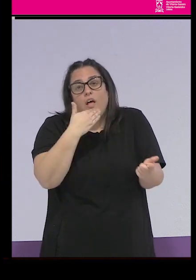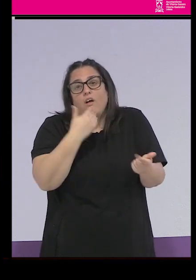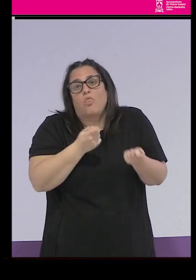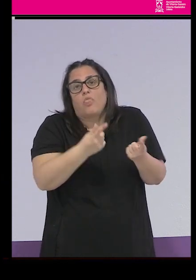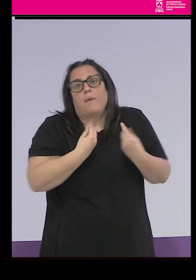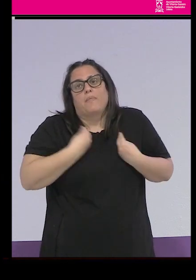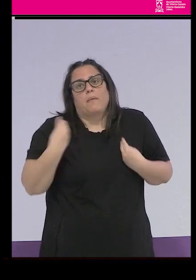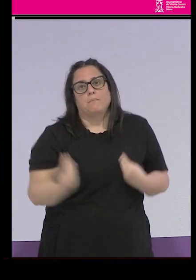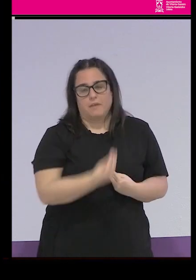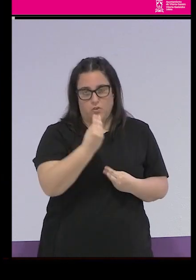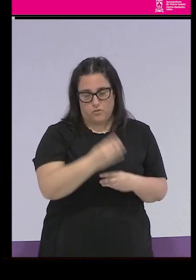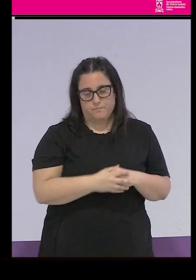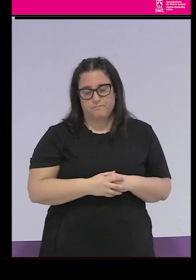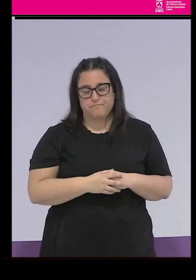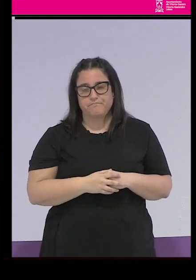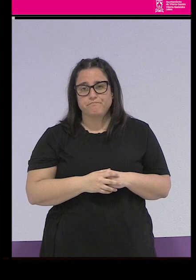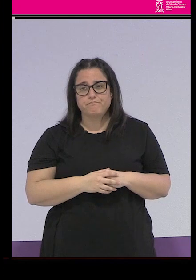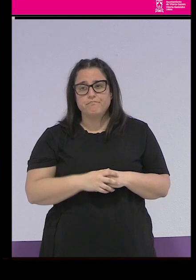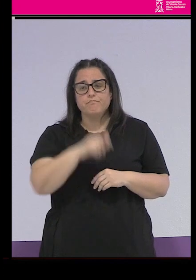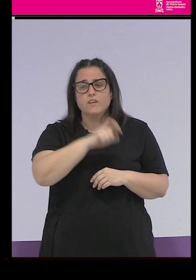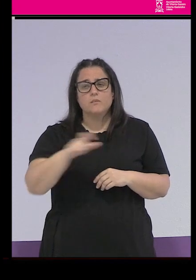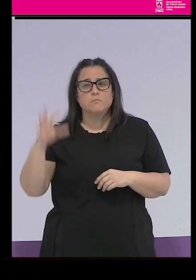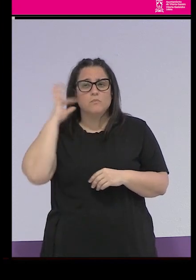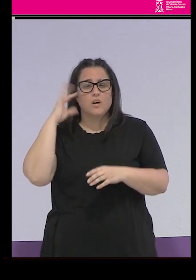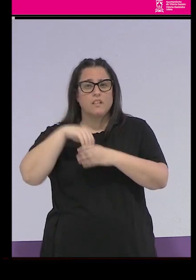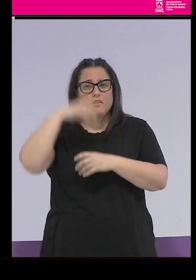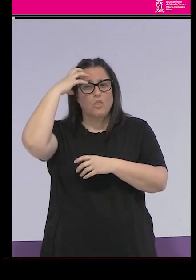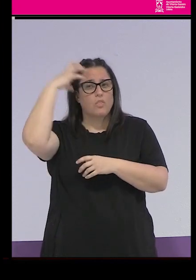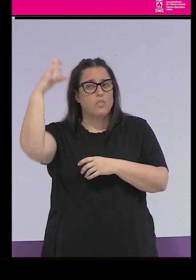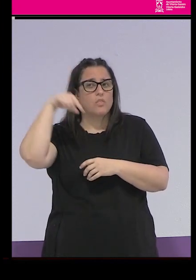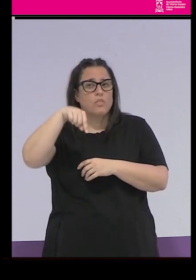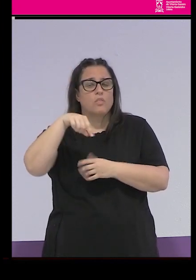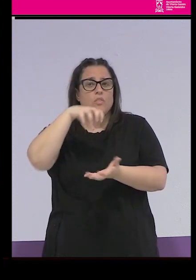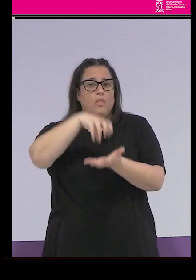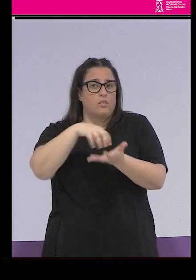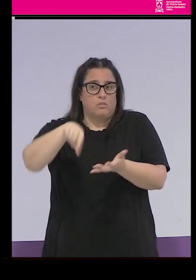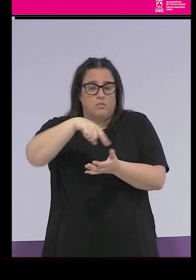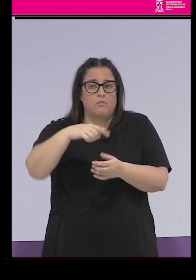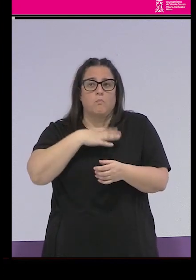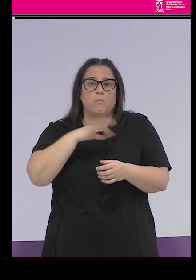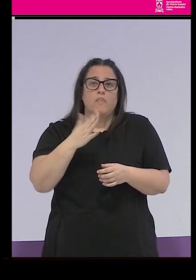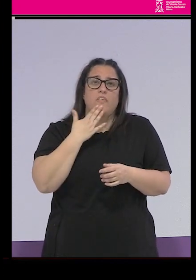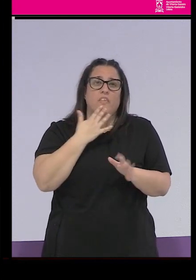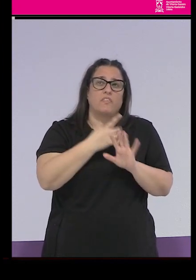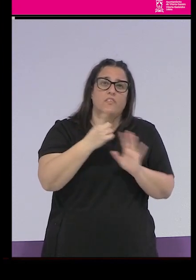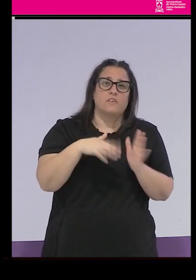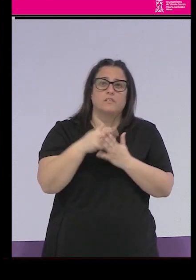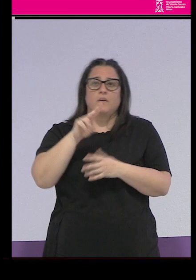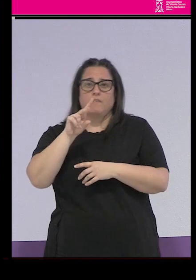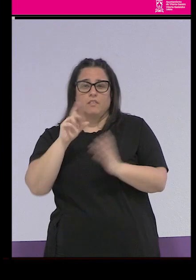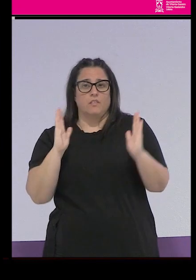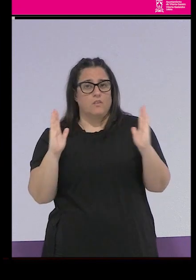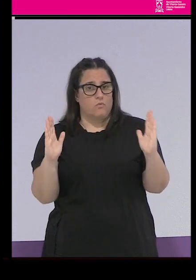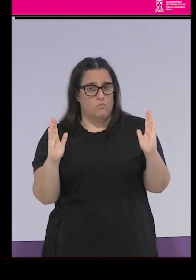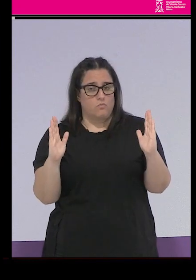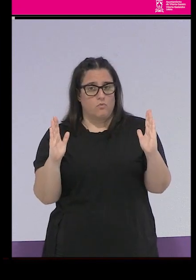vida, ¿no? Las mujeres que estaban en los centros del Patronato podían estar ahí como norma general entre los 16 y los 21 años, ¿no? Que